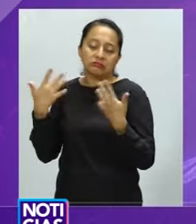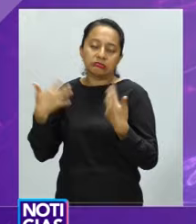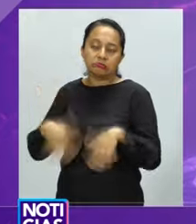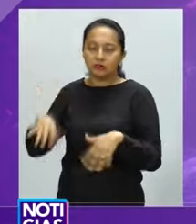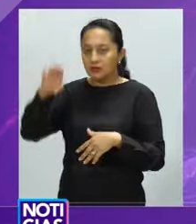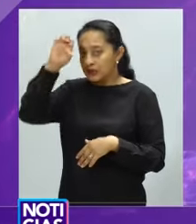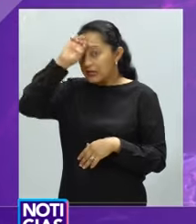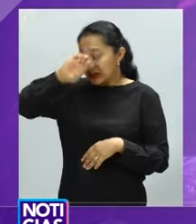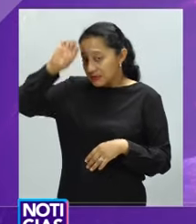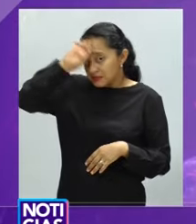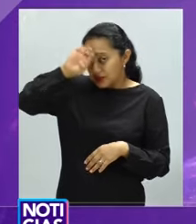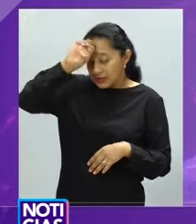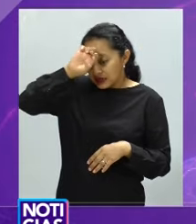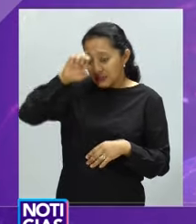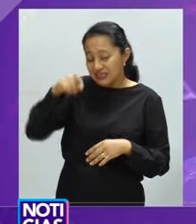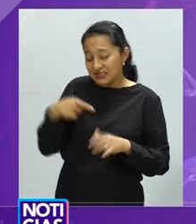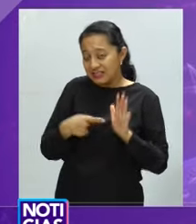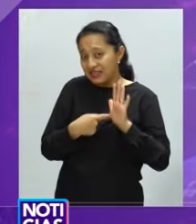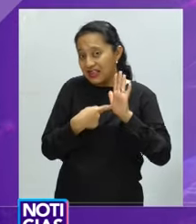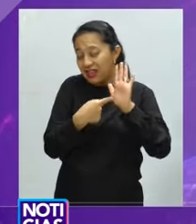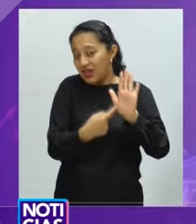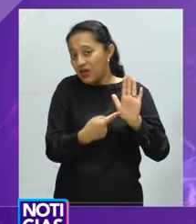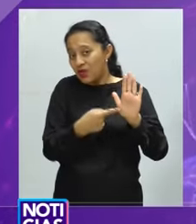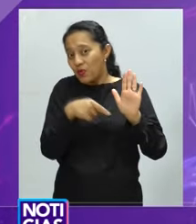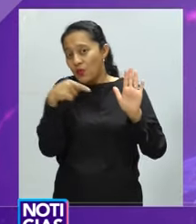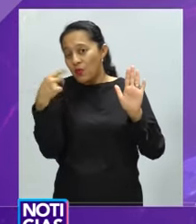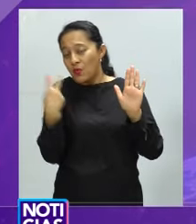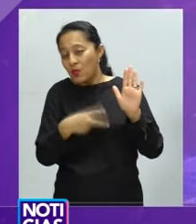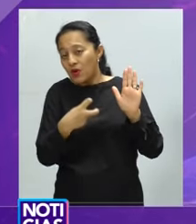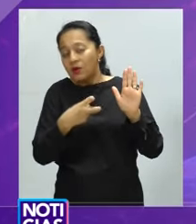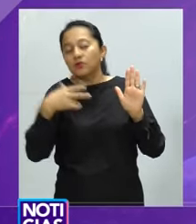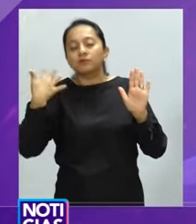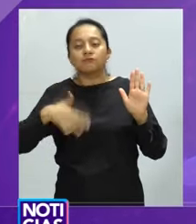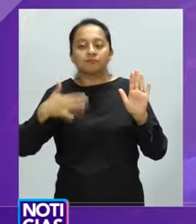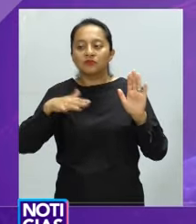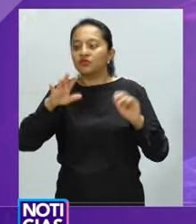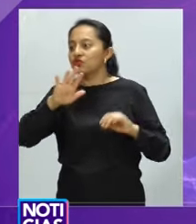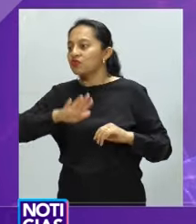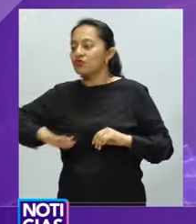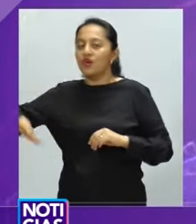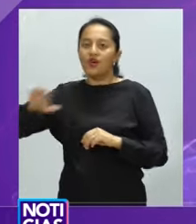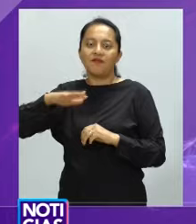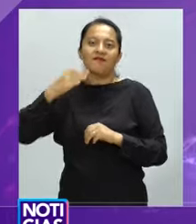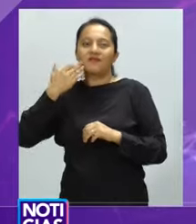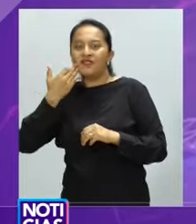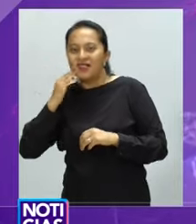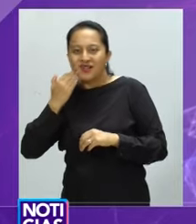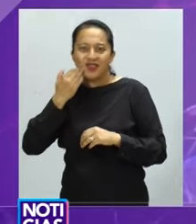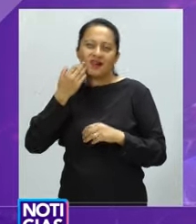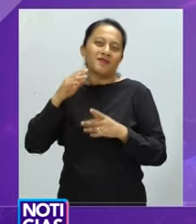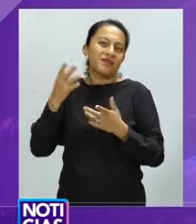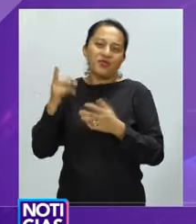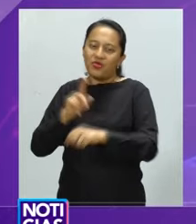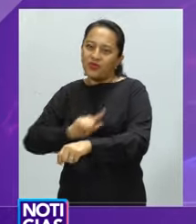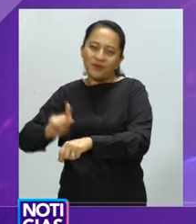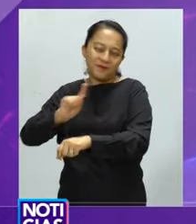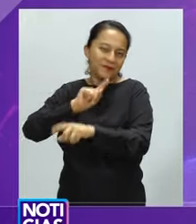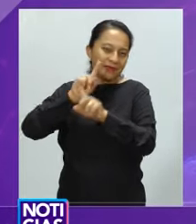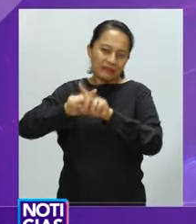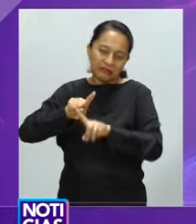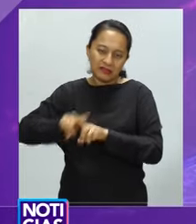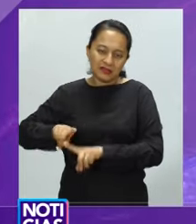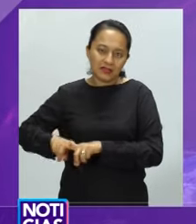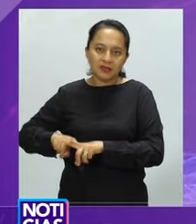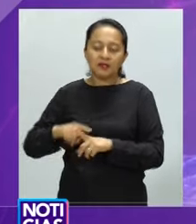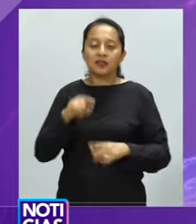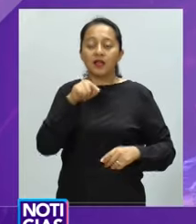reportaje especial ha tenido en los usuarios de las redes, en el público que ha tenido oportunidad de ver este reportaje